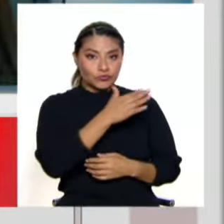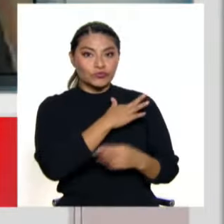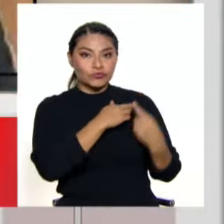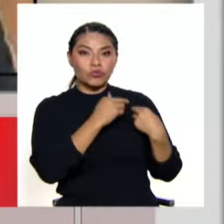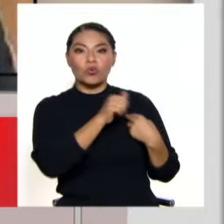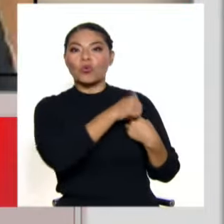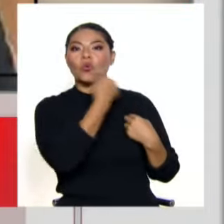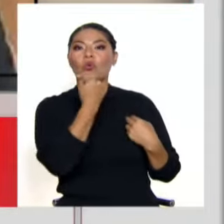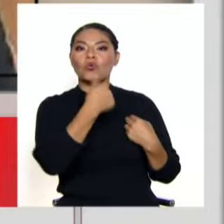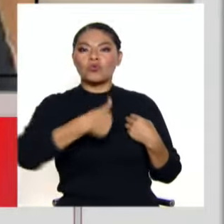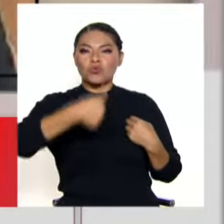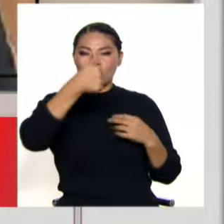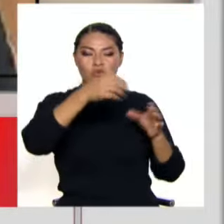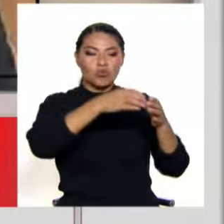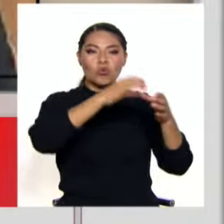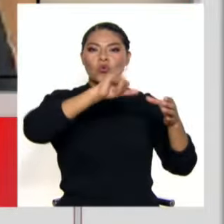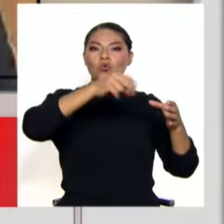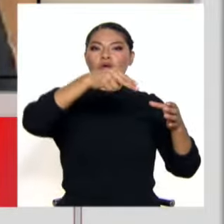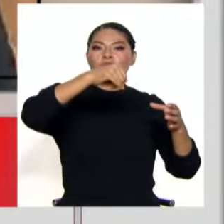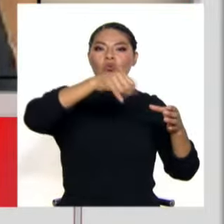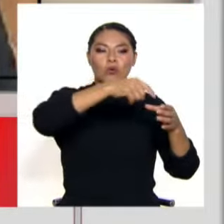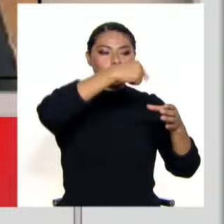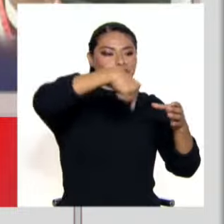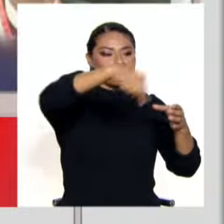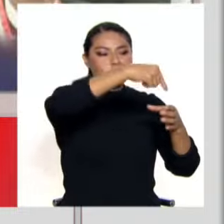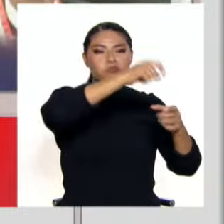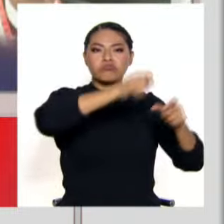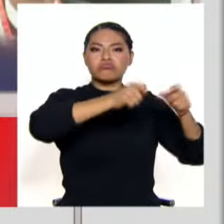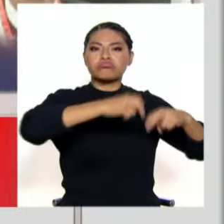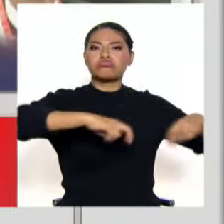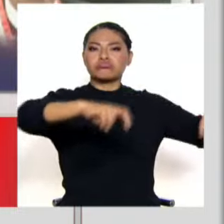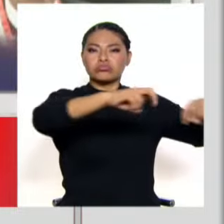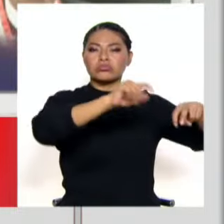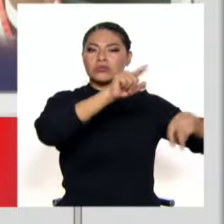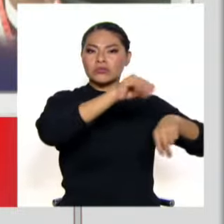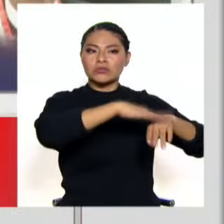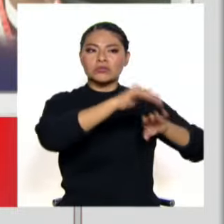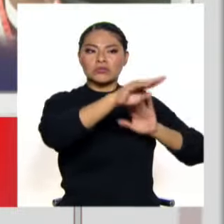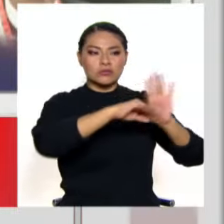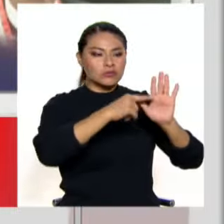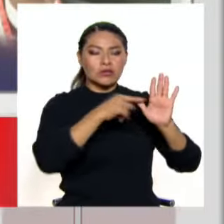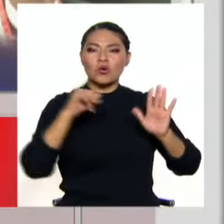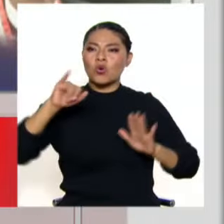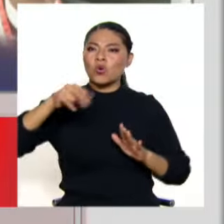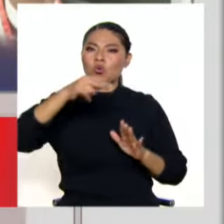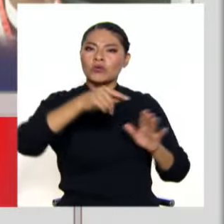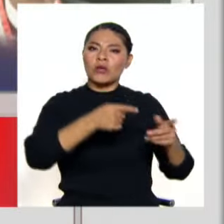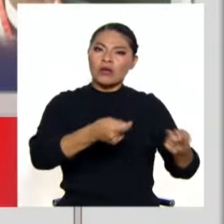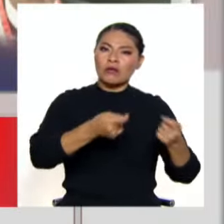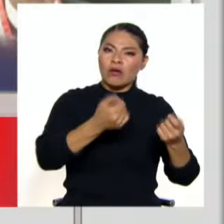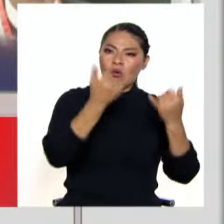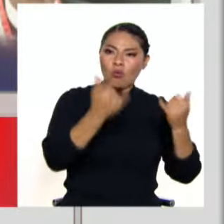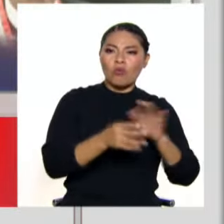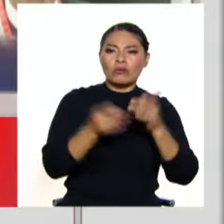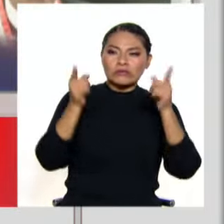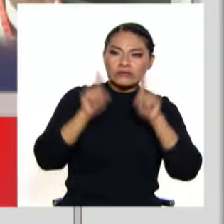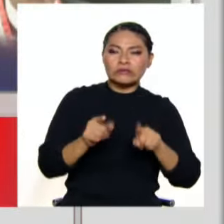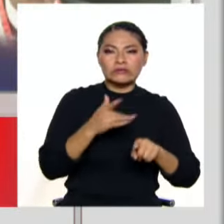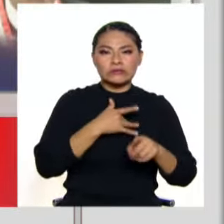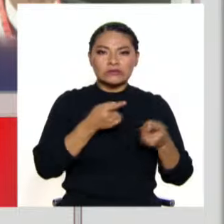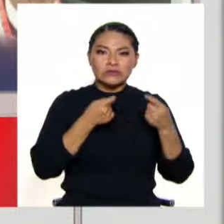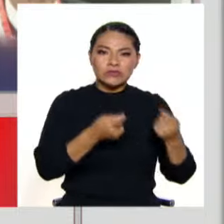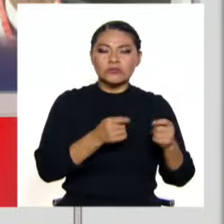ejemplo, con los miembros de la Junta, que son la señora Favara y el señor Don Berri, quienes por decoro decidieron inhibirse y la Junta los obligó hoy en día a tomar una decisión.